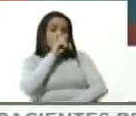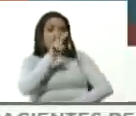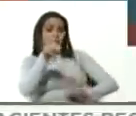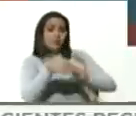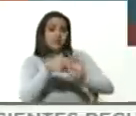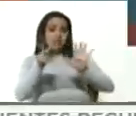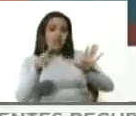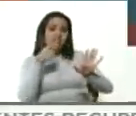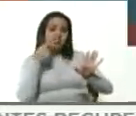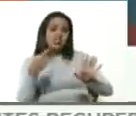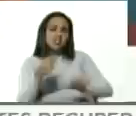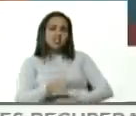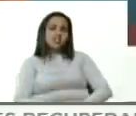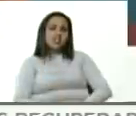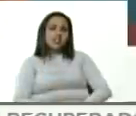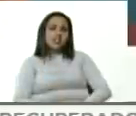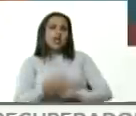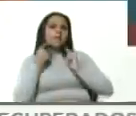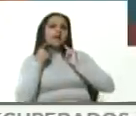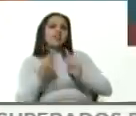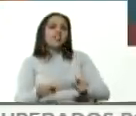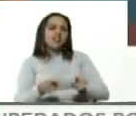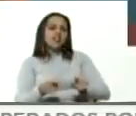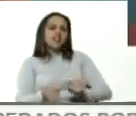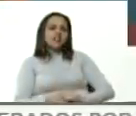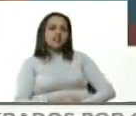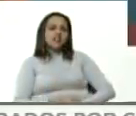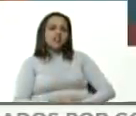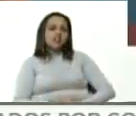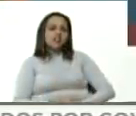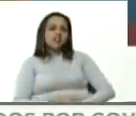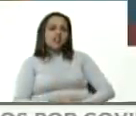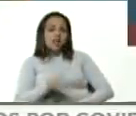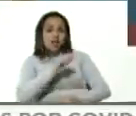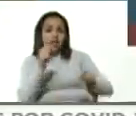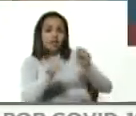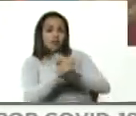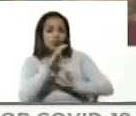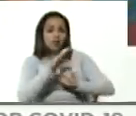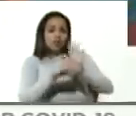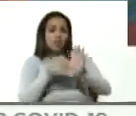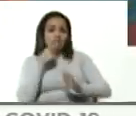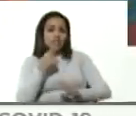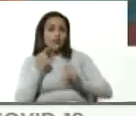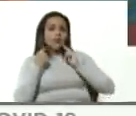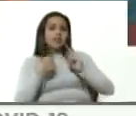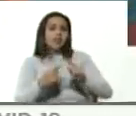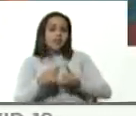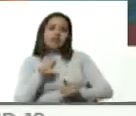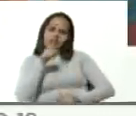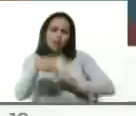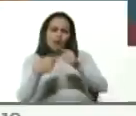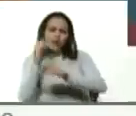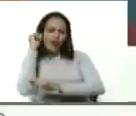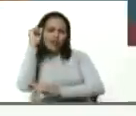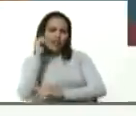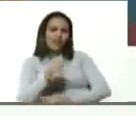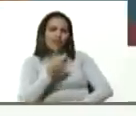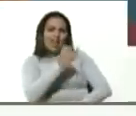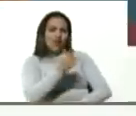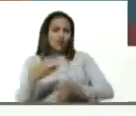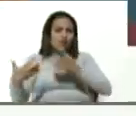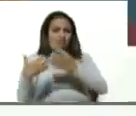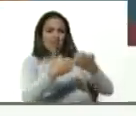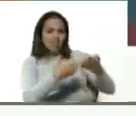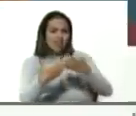perdía el referendo por la reforma constitucional que ganaron que si lo perdían iban a desconocer los resultados iba a haber una guerra civil